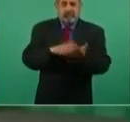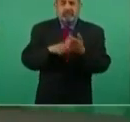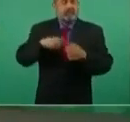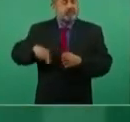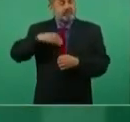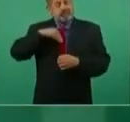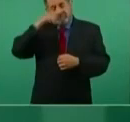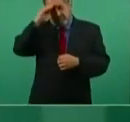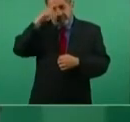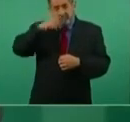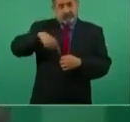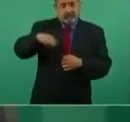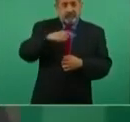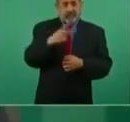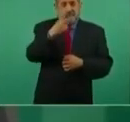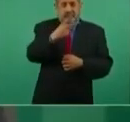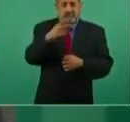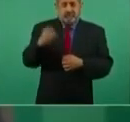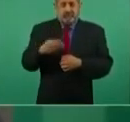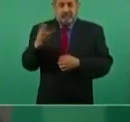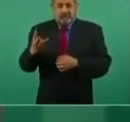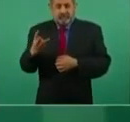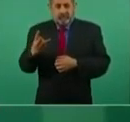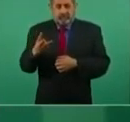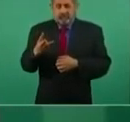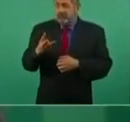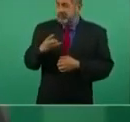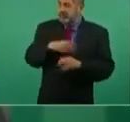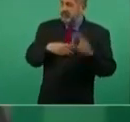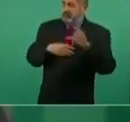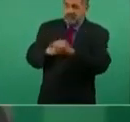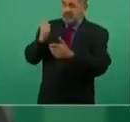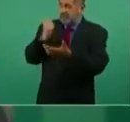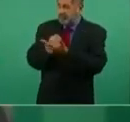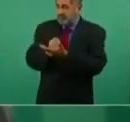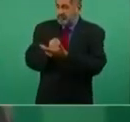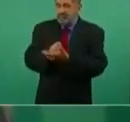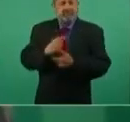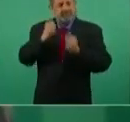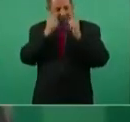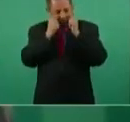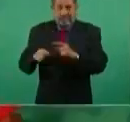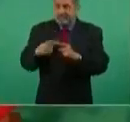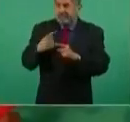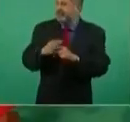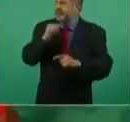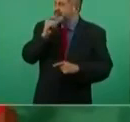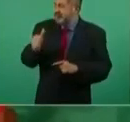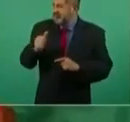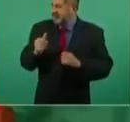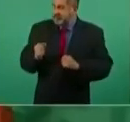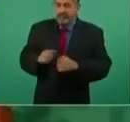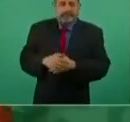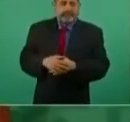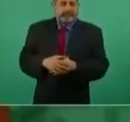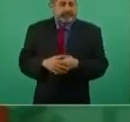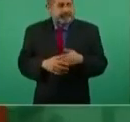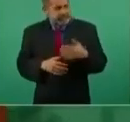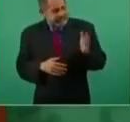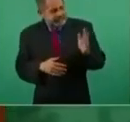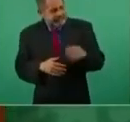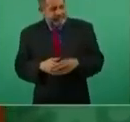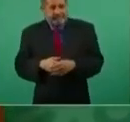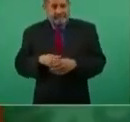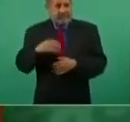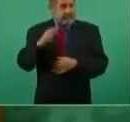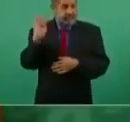siento que no es, no será prudente. Ya quisiera, pero es mi papá. Hay que estarle recordando que tiene que pagar y, pues, es que sí, sí, se puede, se